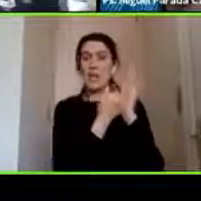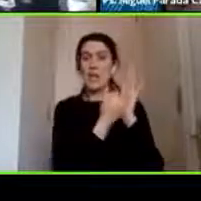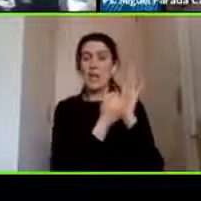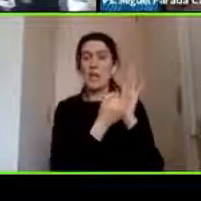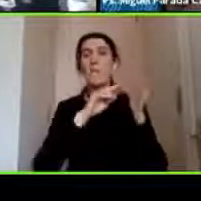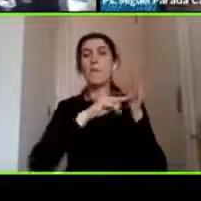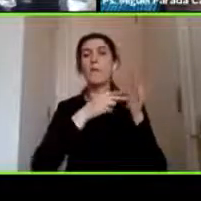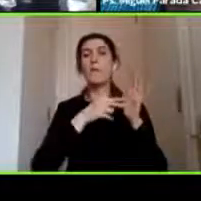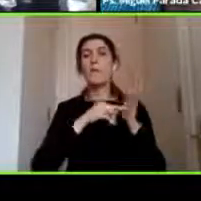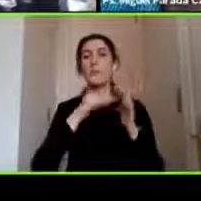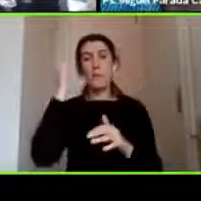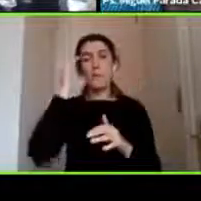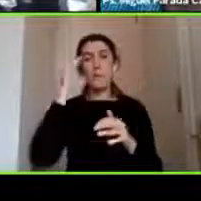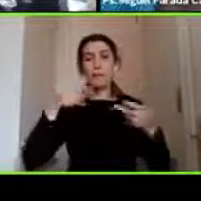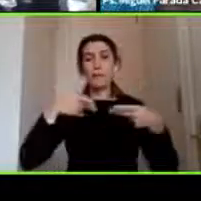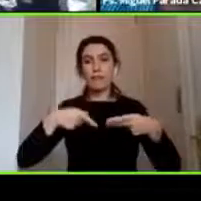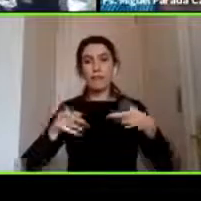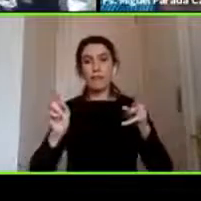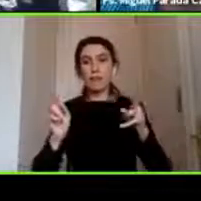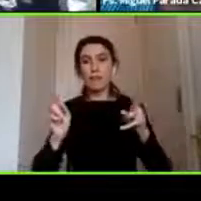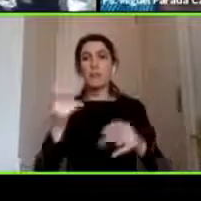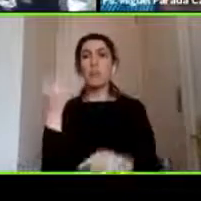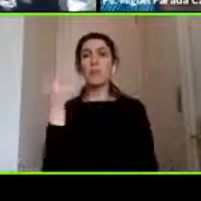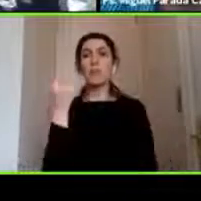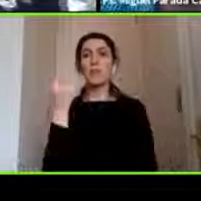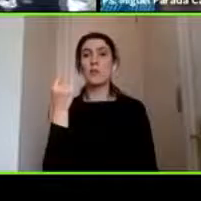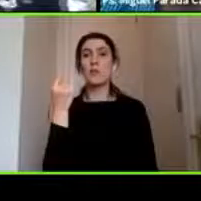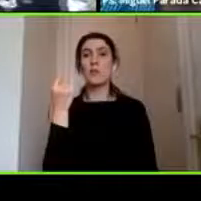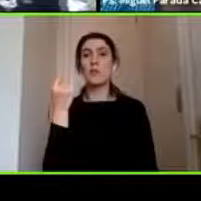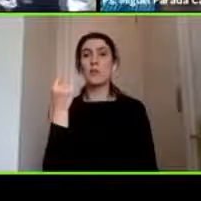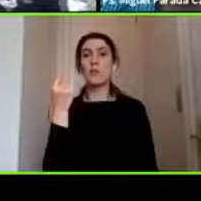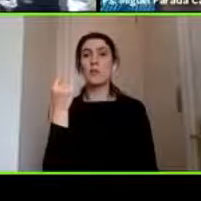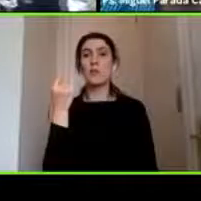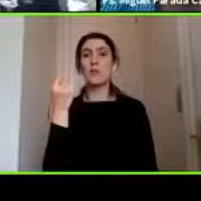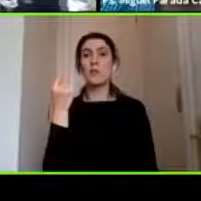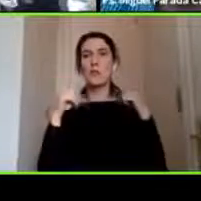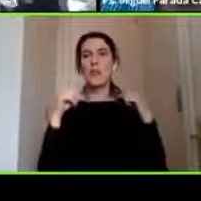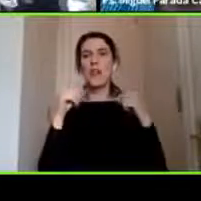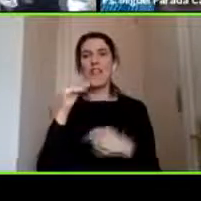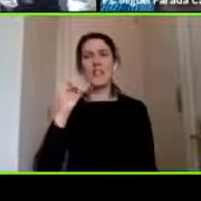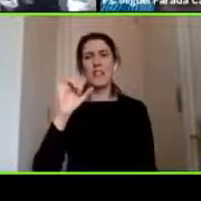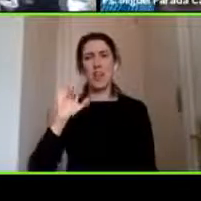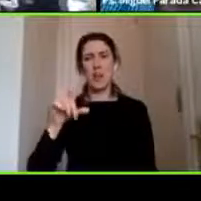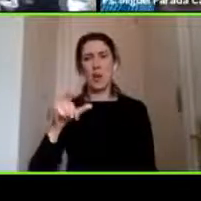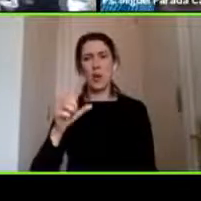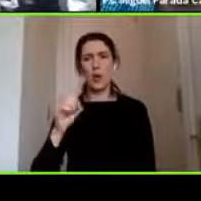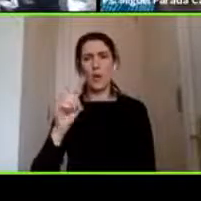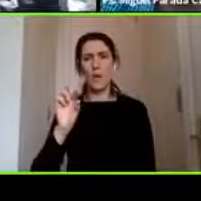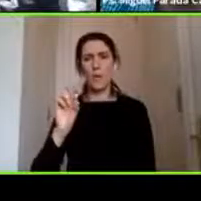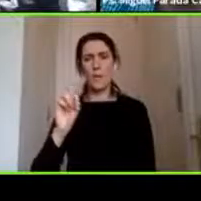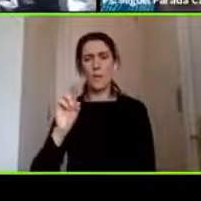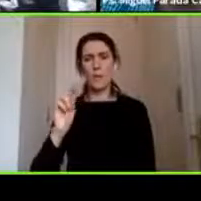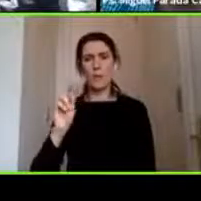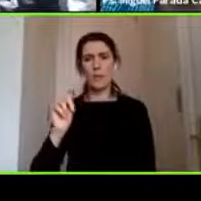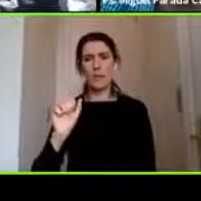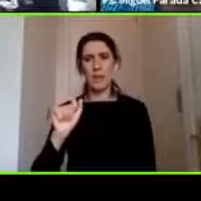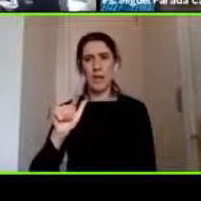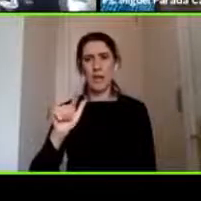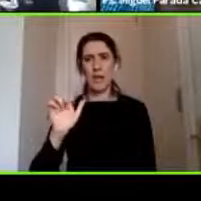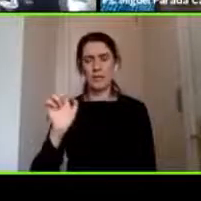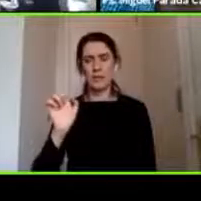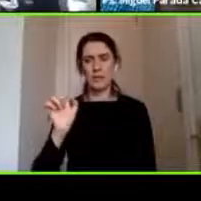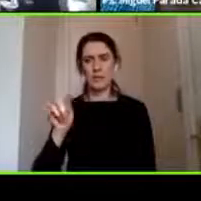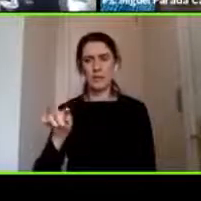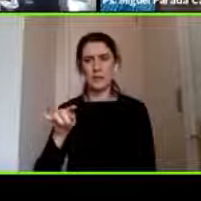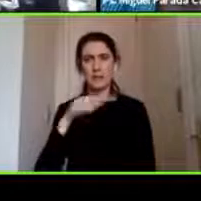en la Universidad Diego Portales y está disponible en el website de la Universidad Diego Portales que es en la parte de